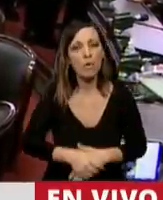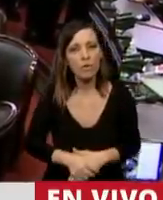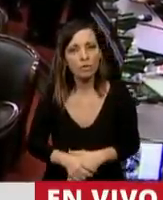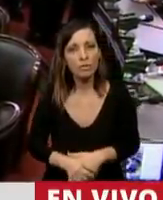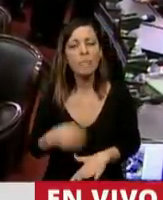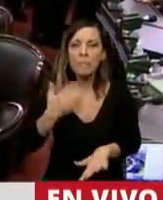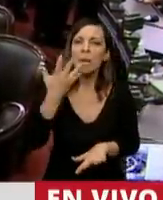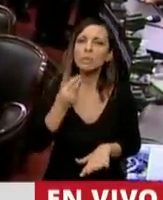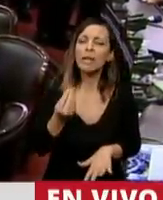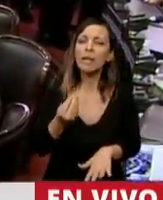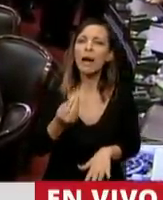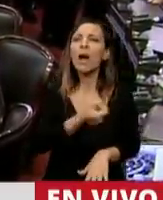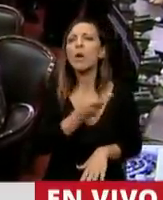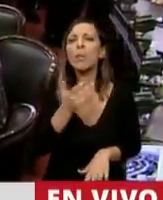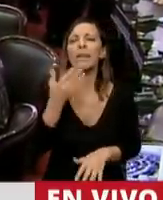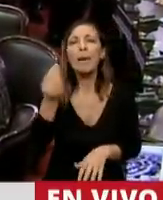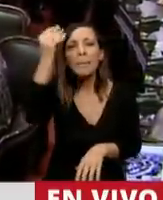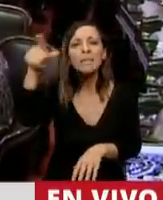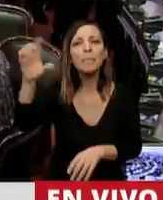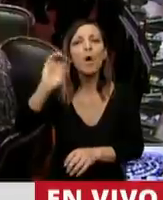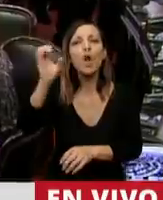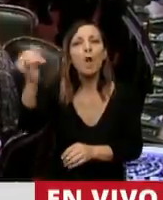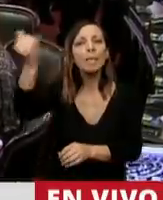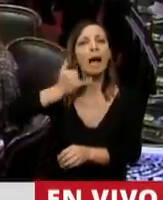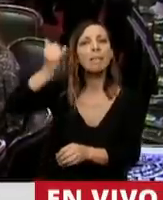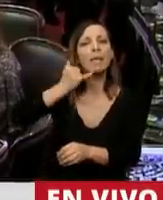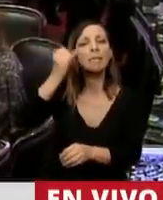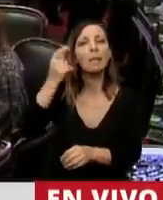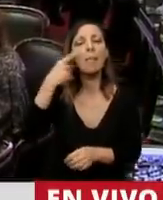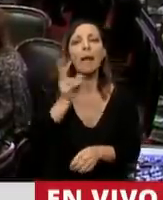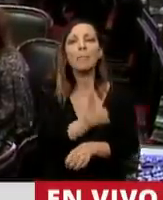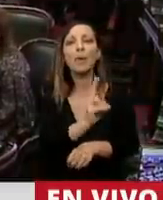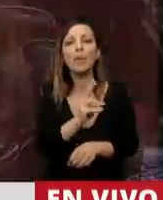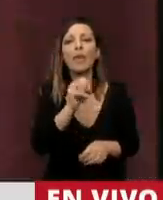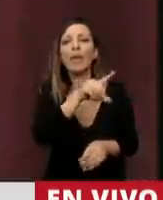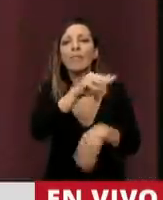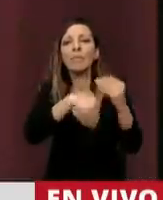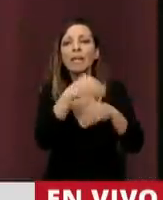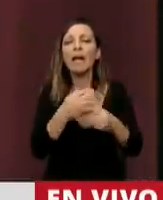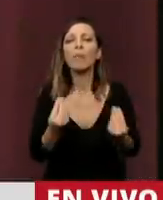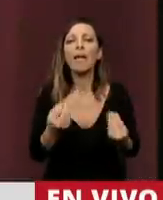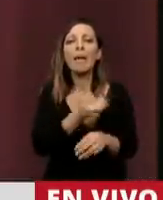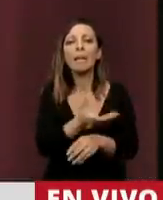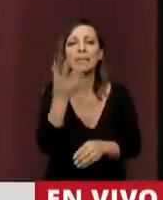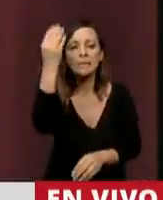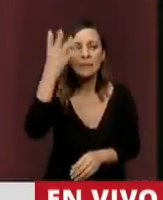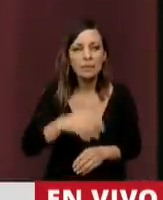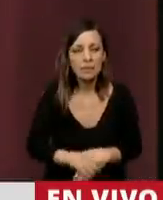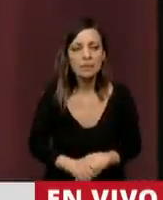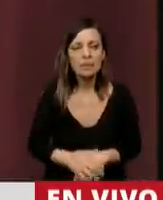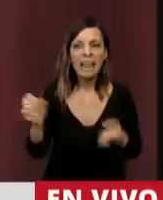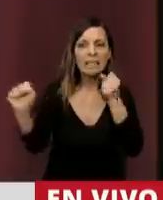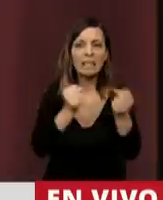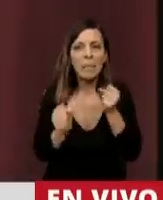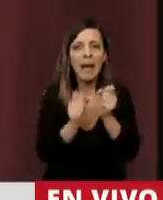señor presidente, cuántas veces lo llamaban desde Colombia esa noche para eliminar la prohibición de los familiares. La desesperación cuando